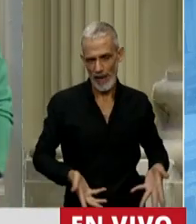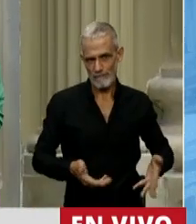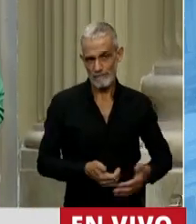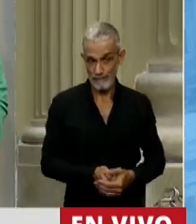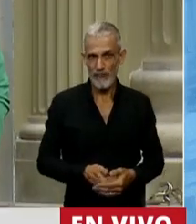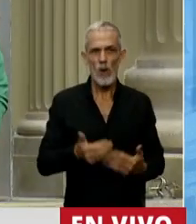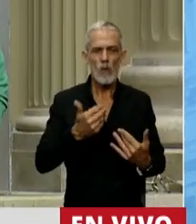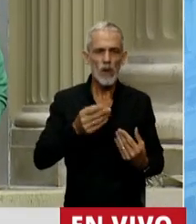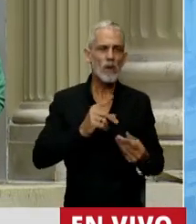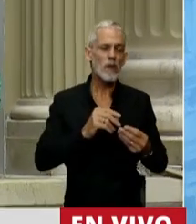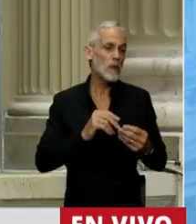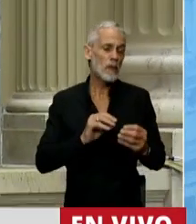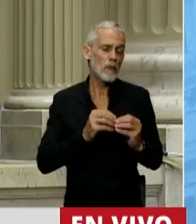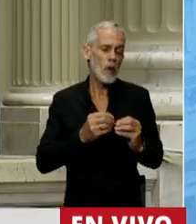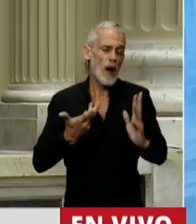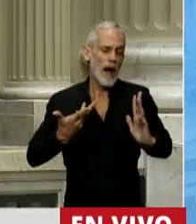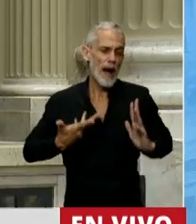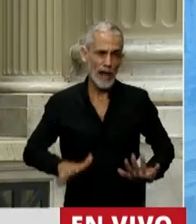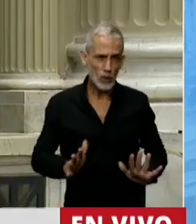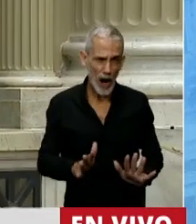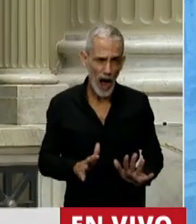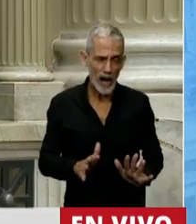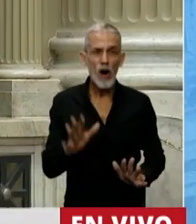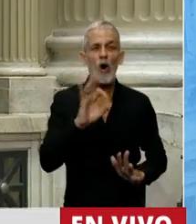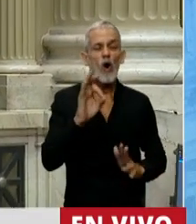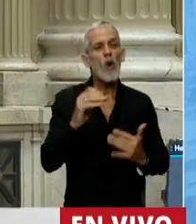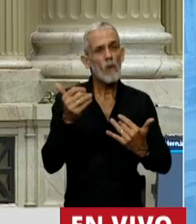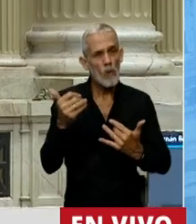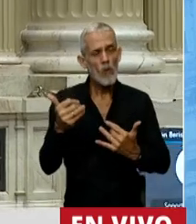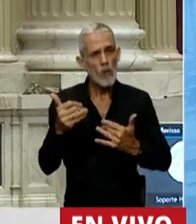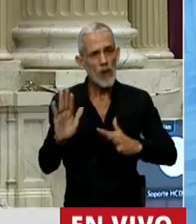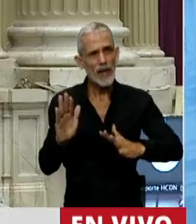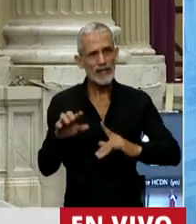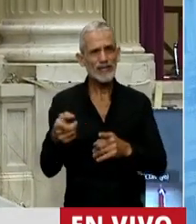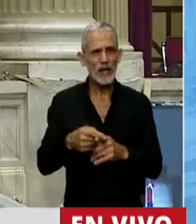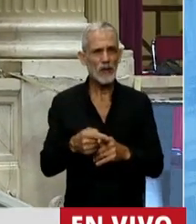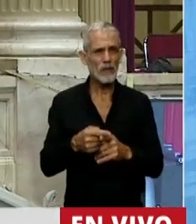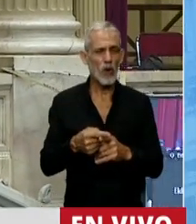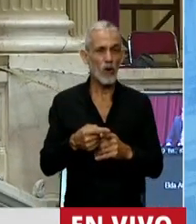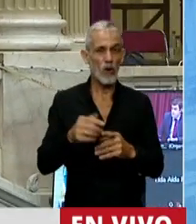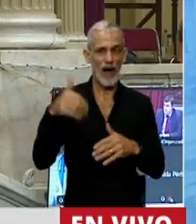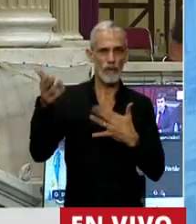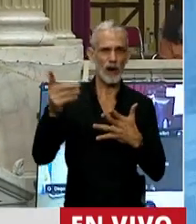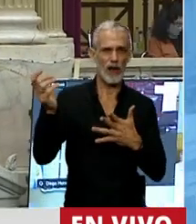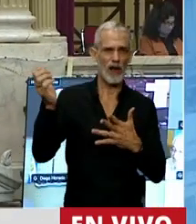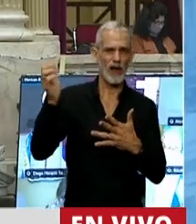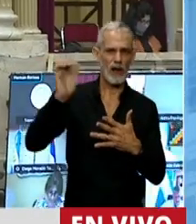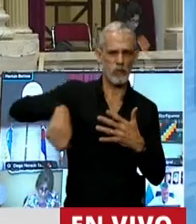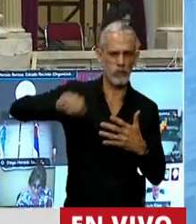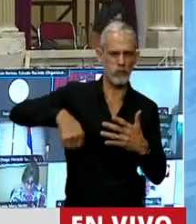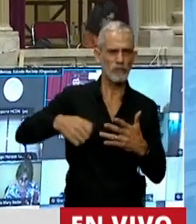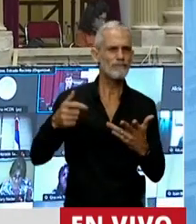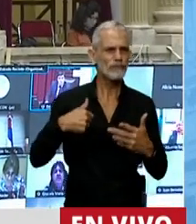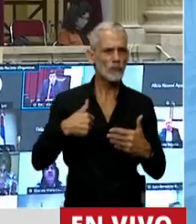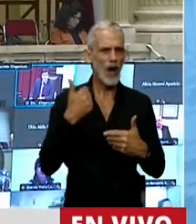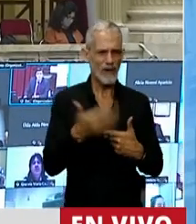dar por causas naturales o se puede dar por indiferencia externa. Yo estoy a